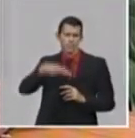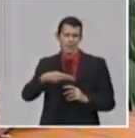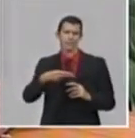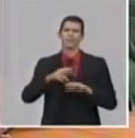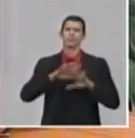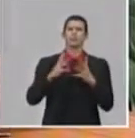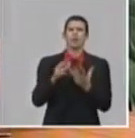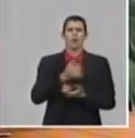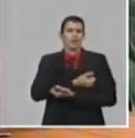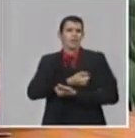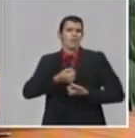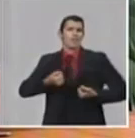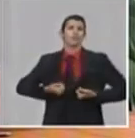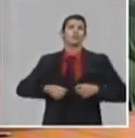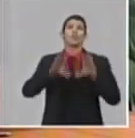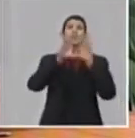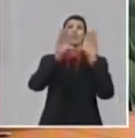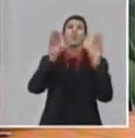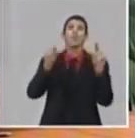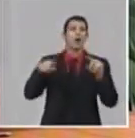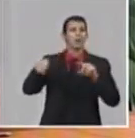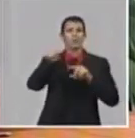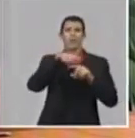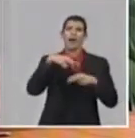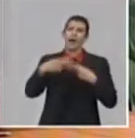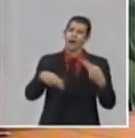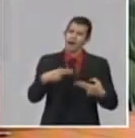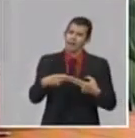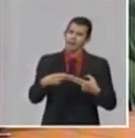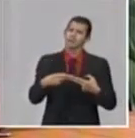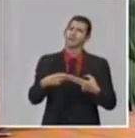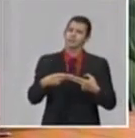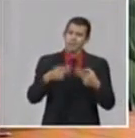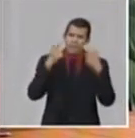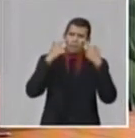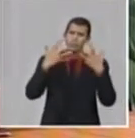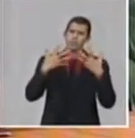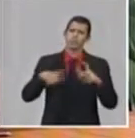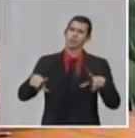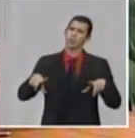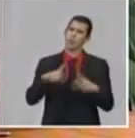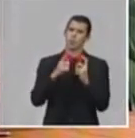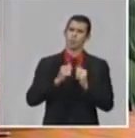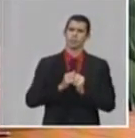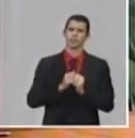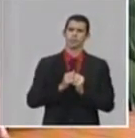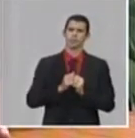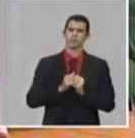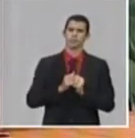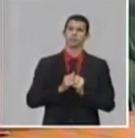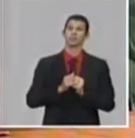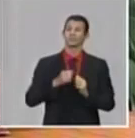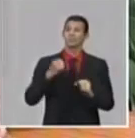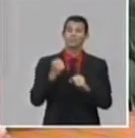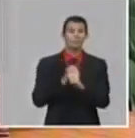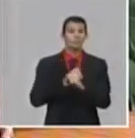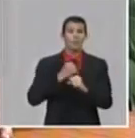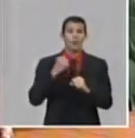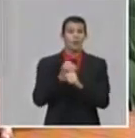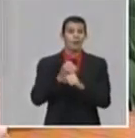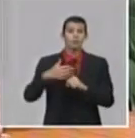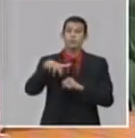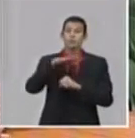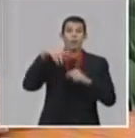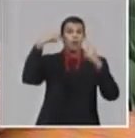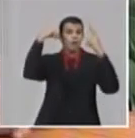está haciendo el país, y con la labor estoica que están realizando nuestros médicos, nuestras enfermeras, todo el personal de